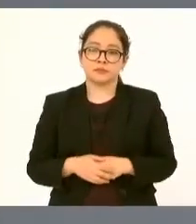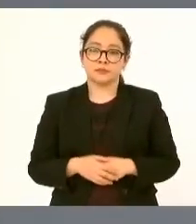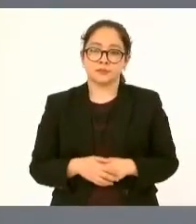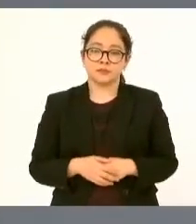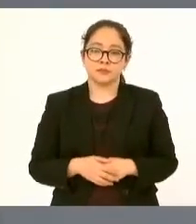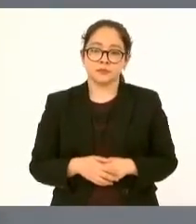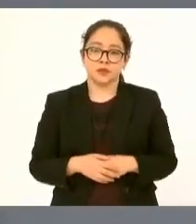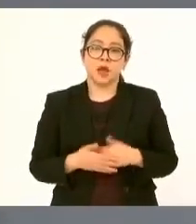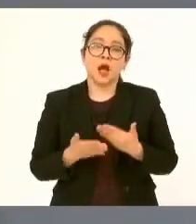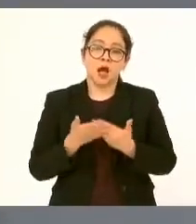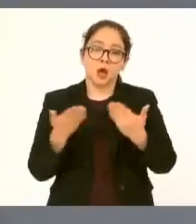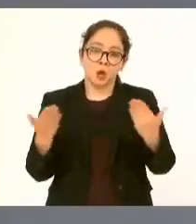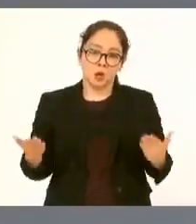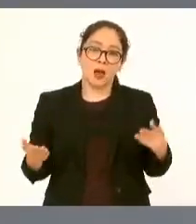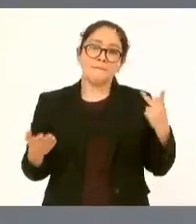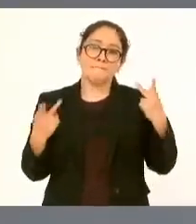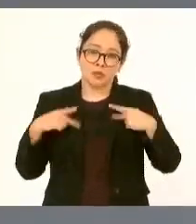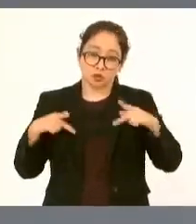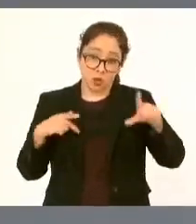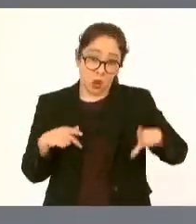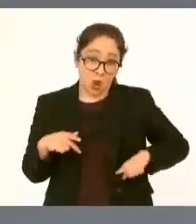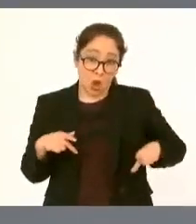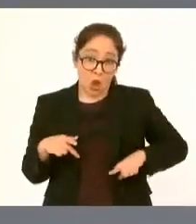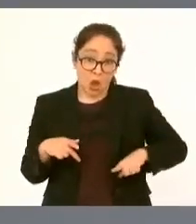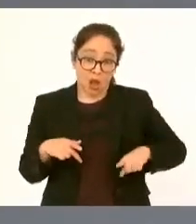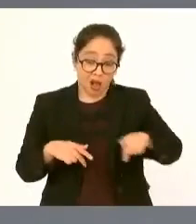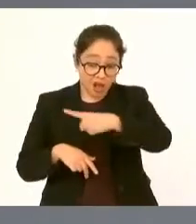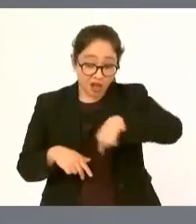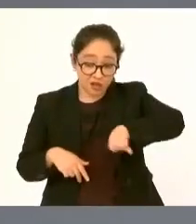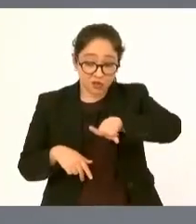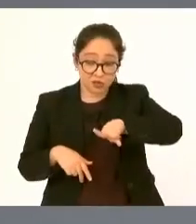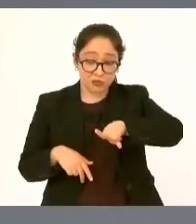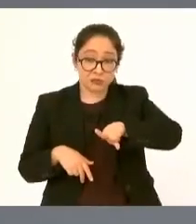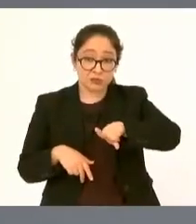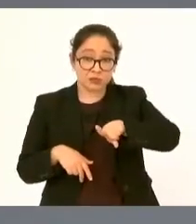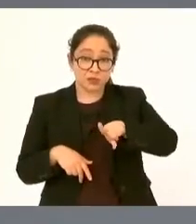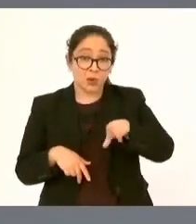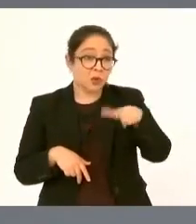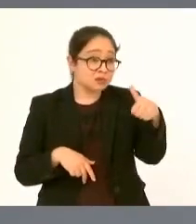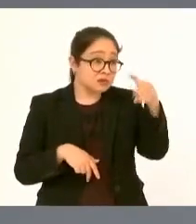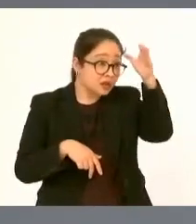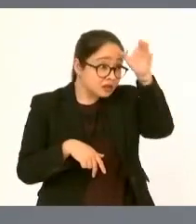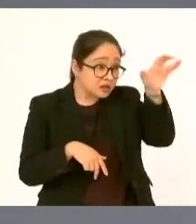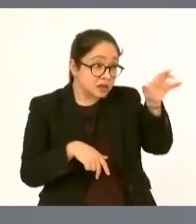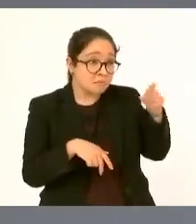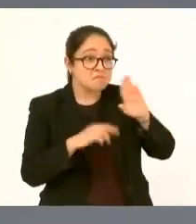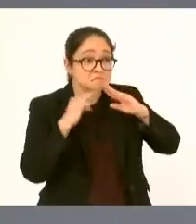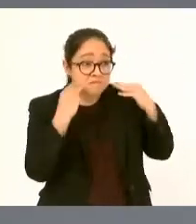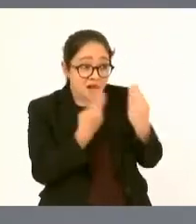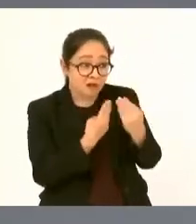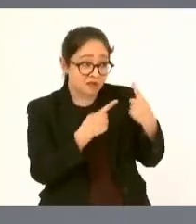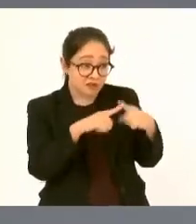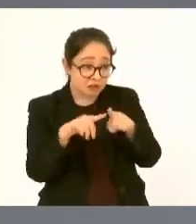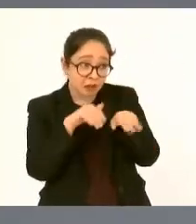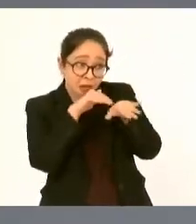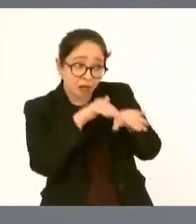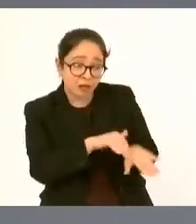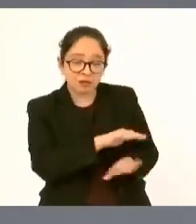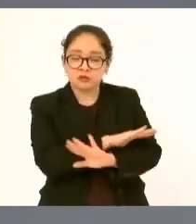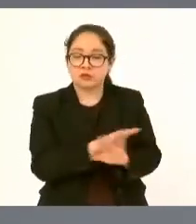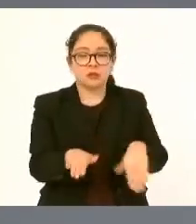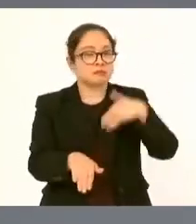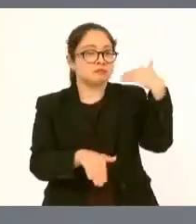públicos que estén al servicio de los grupos de la delincuencia